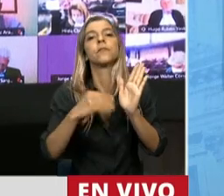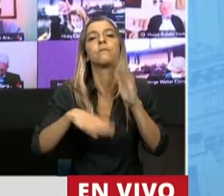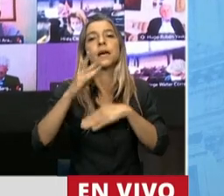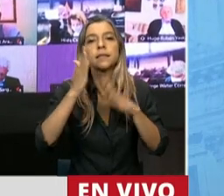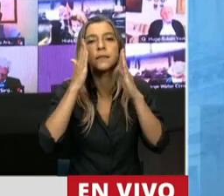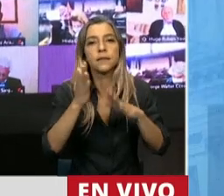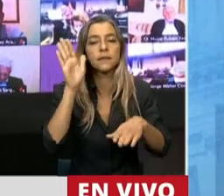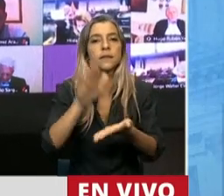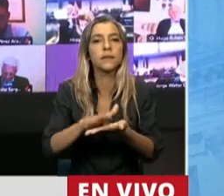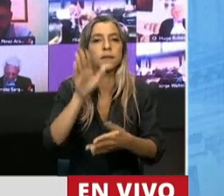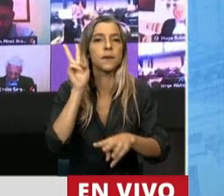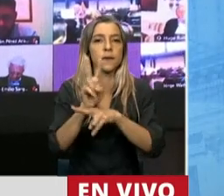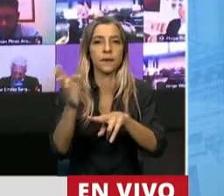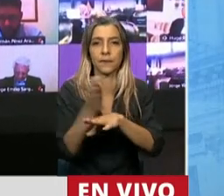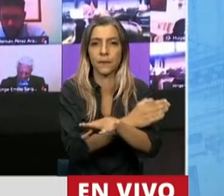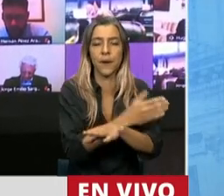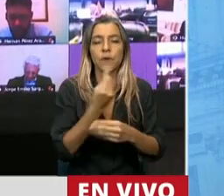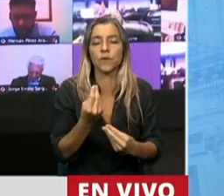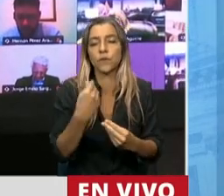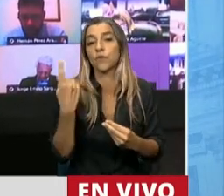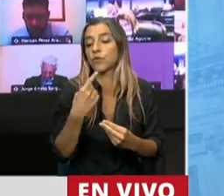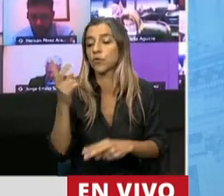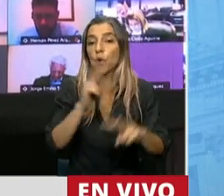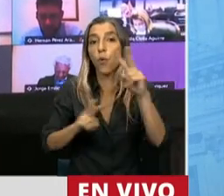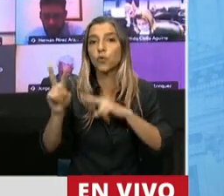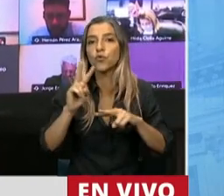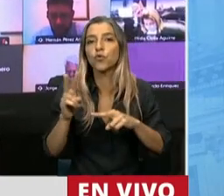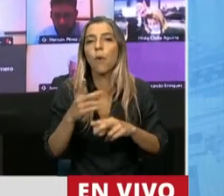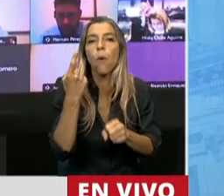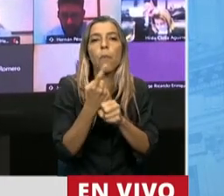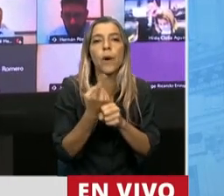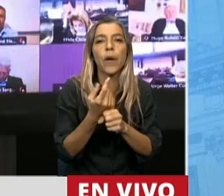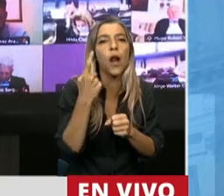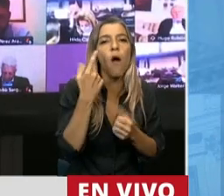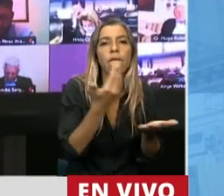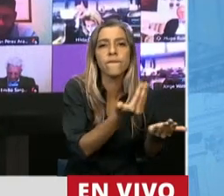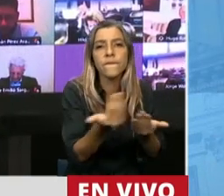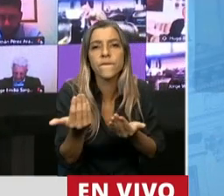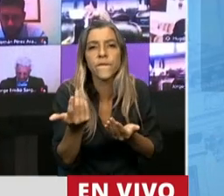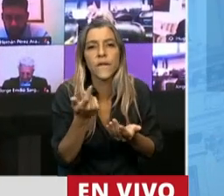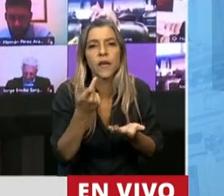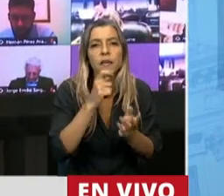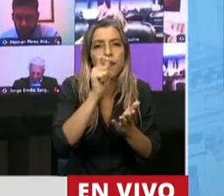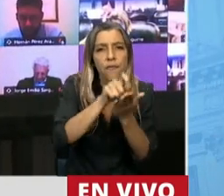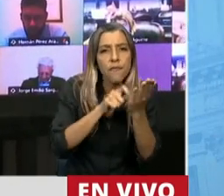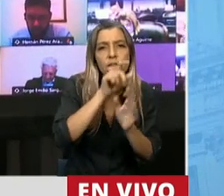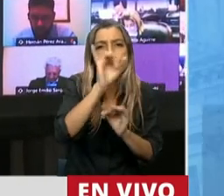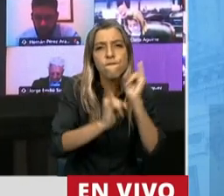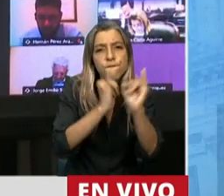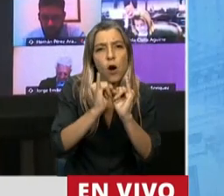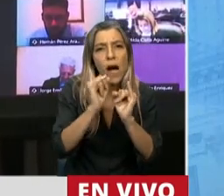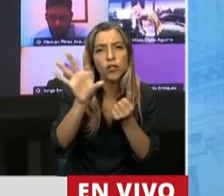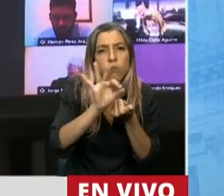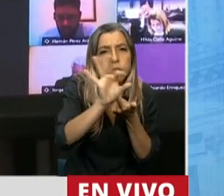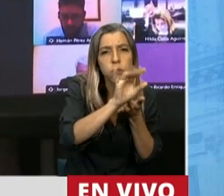aquí estamos planteando en esta ley es tener una estrategia de datos nominalizados por alumnos, gracias